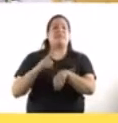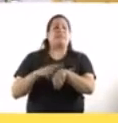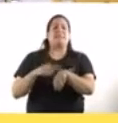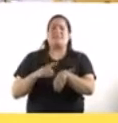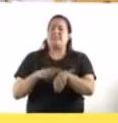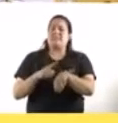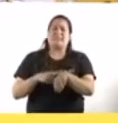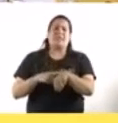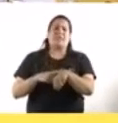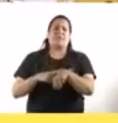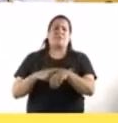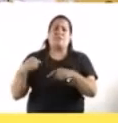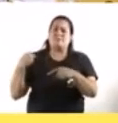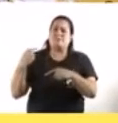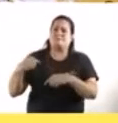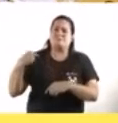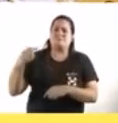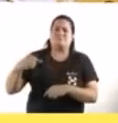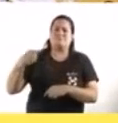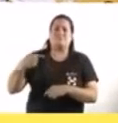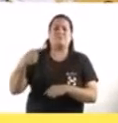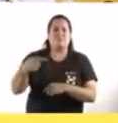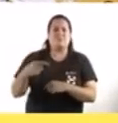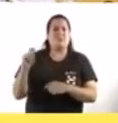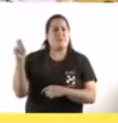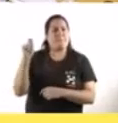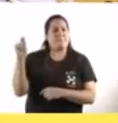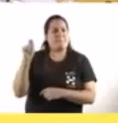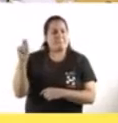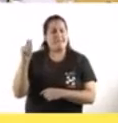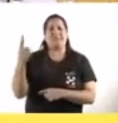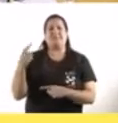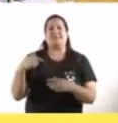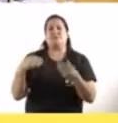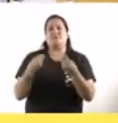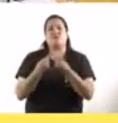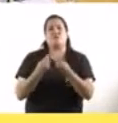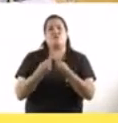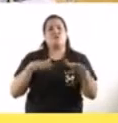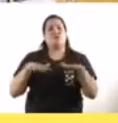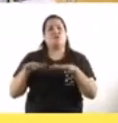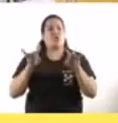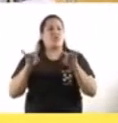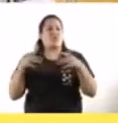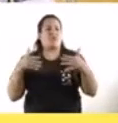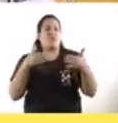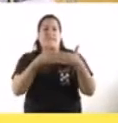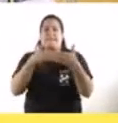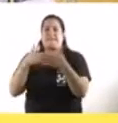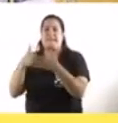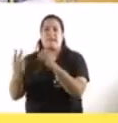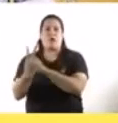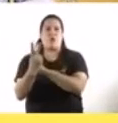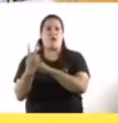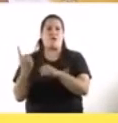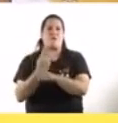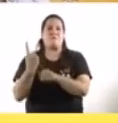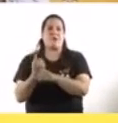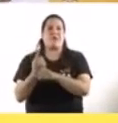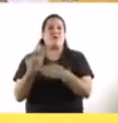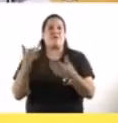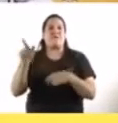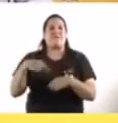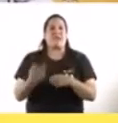meses de dificultades de todo tipo. Y además porque las nuevas variantes también van